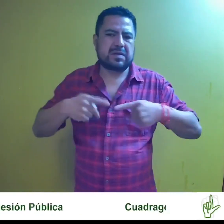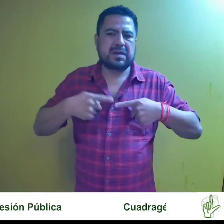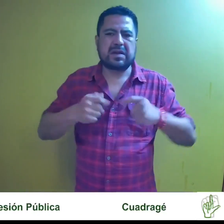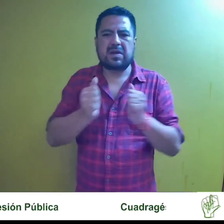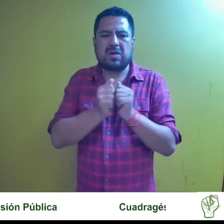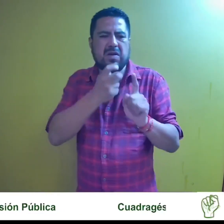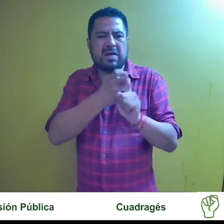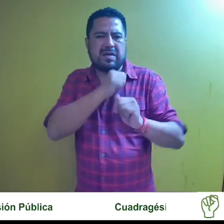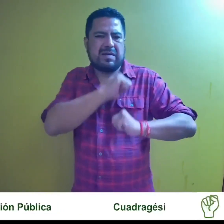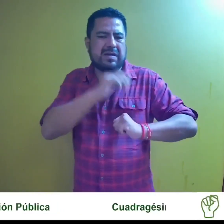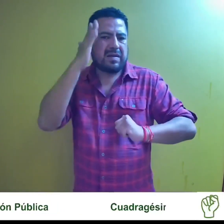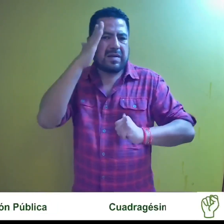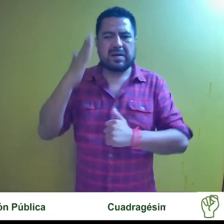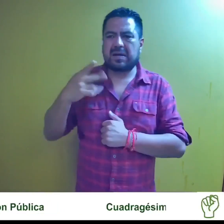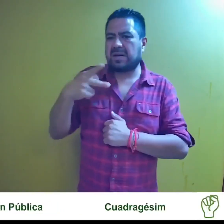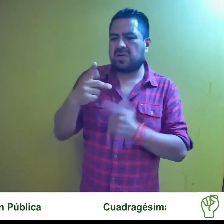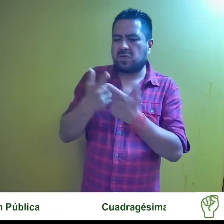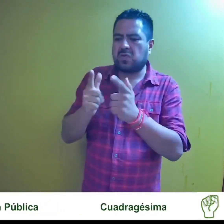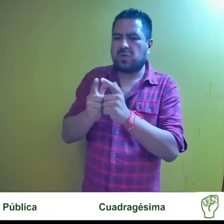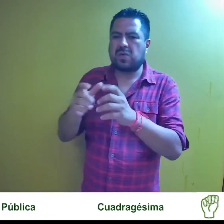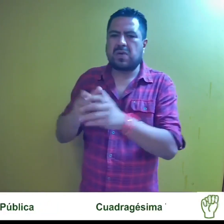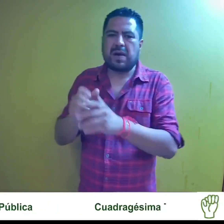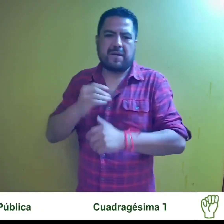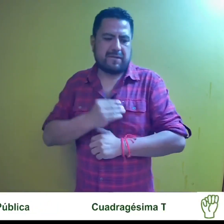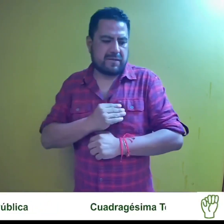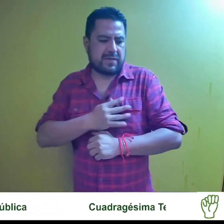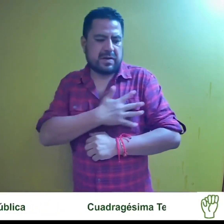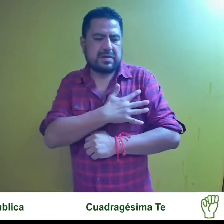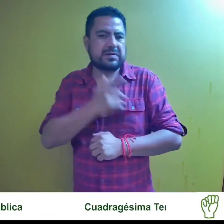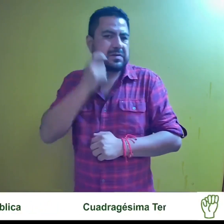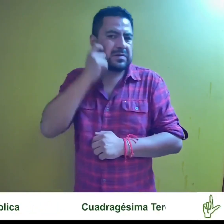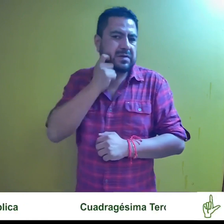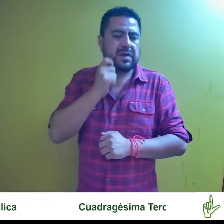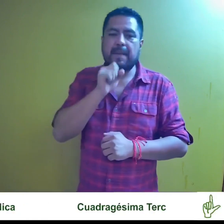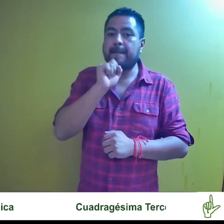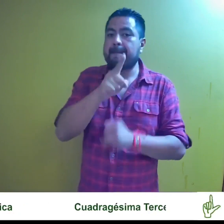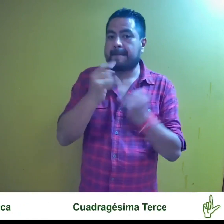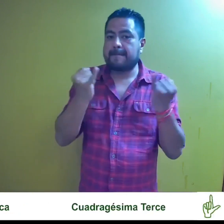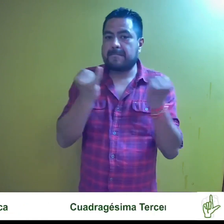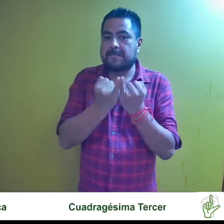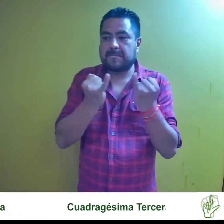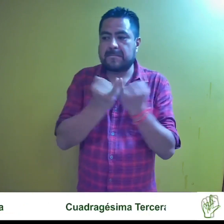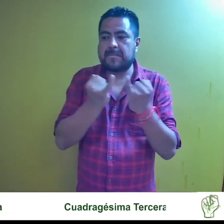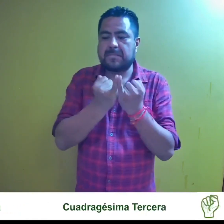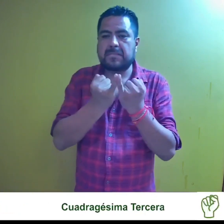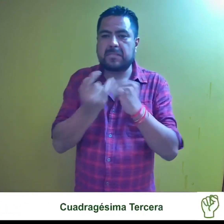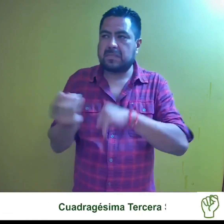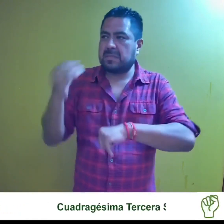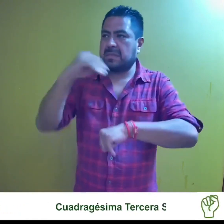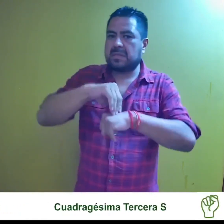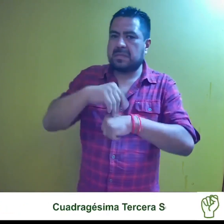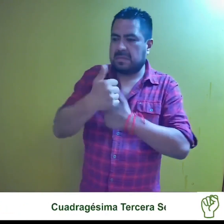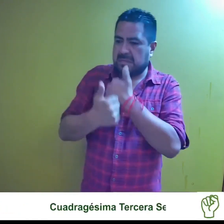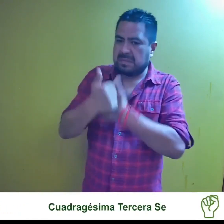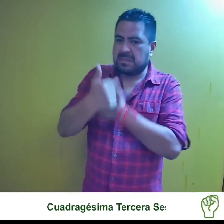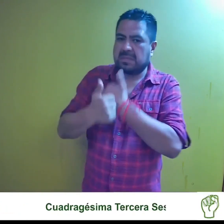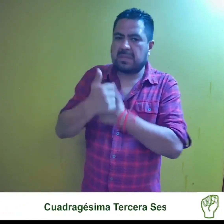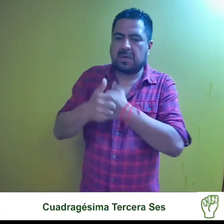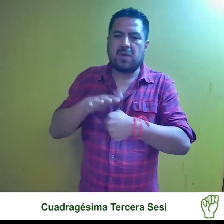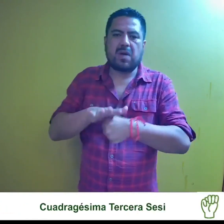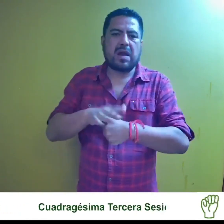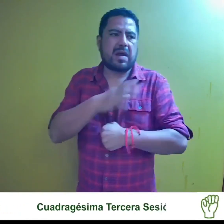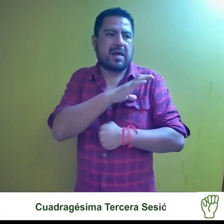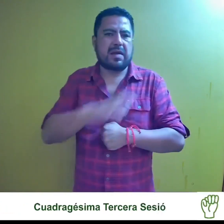ostentan un cargo en la dirigencia del Partido del Bienestar Guerrero y a la vez fueron postuladas en las